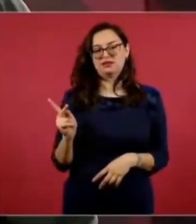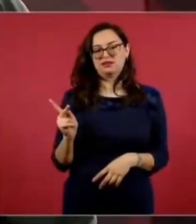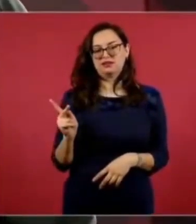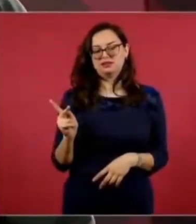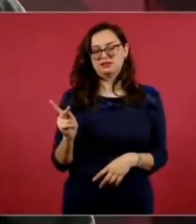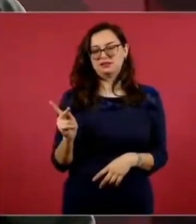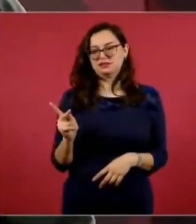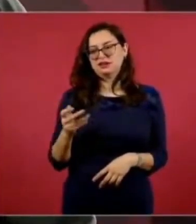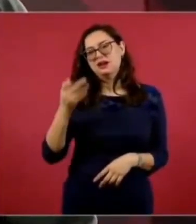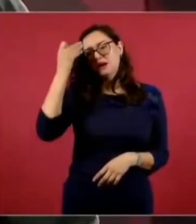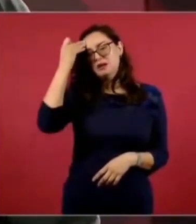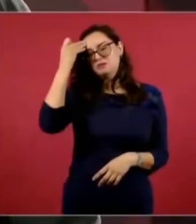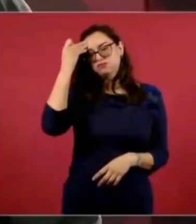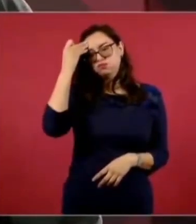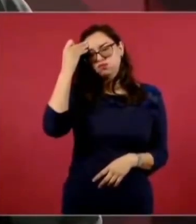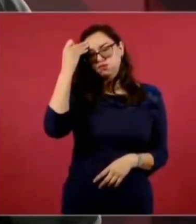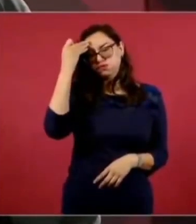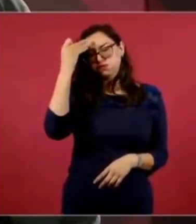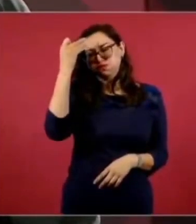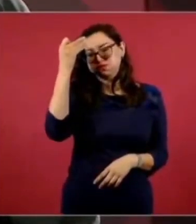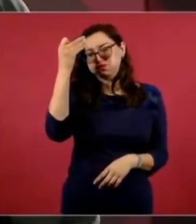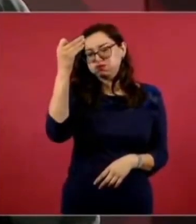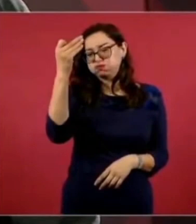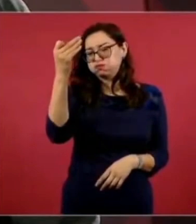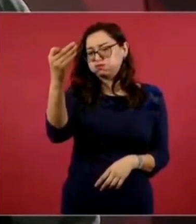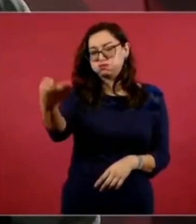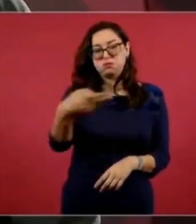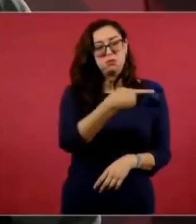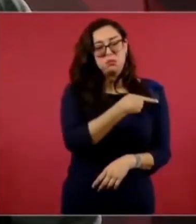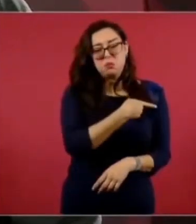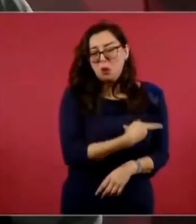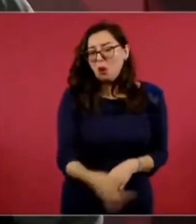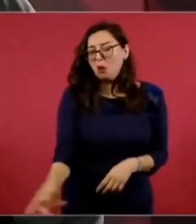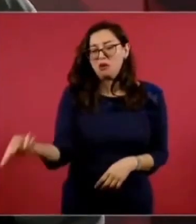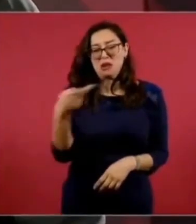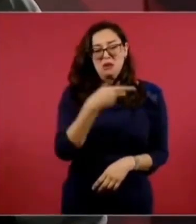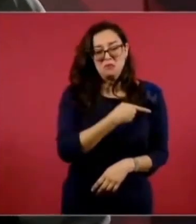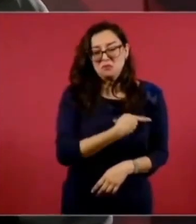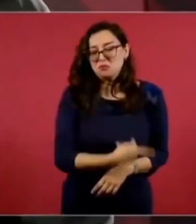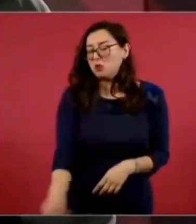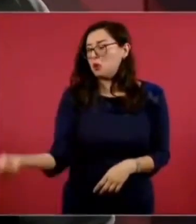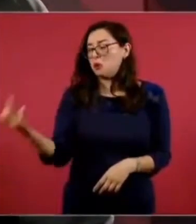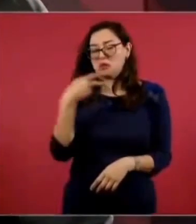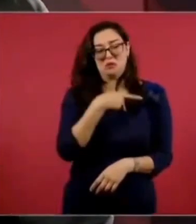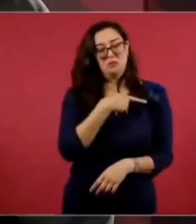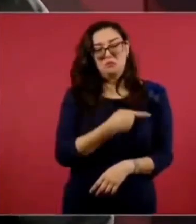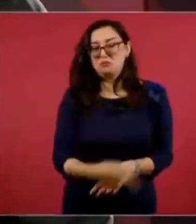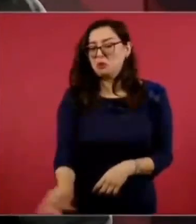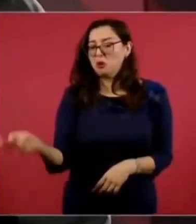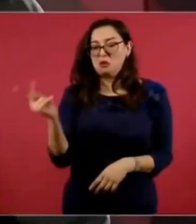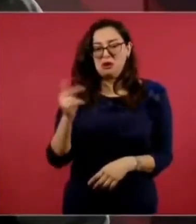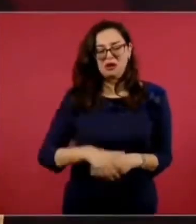mucho tiempo vivió en la pobreza.